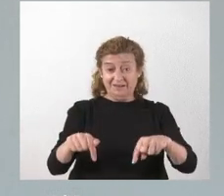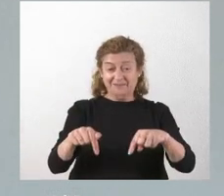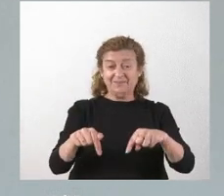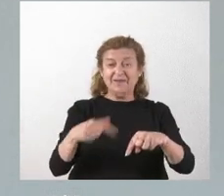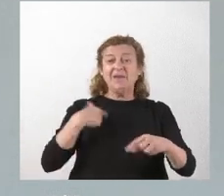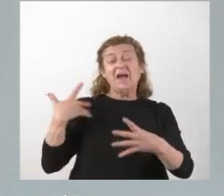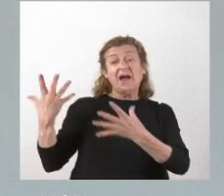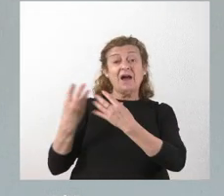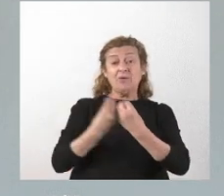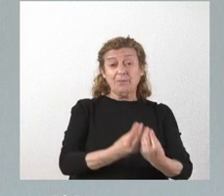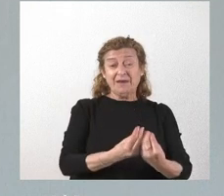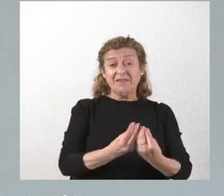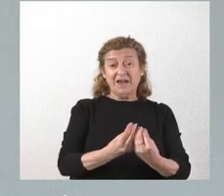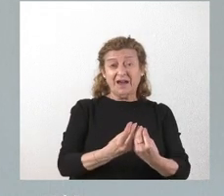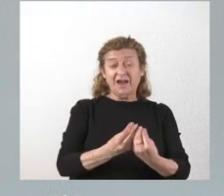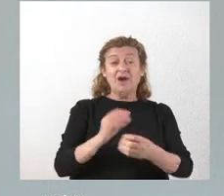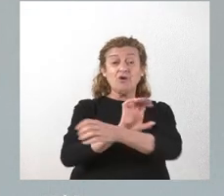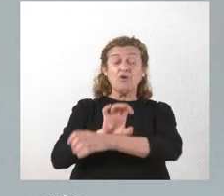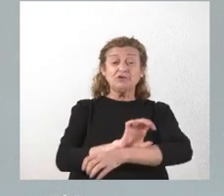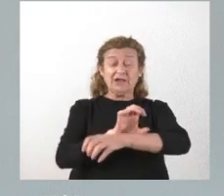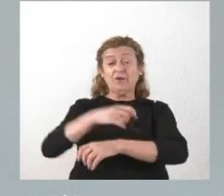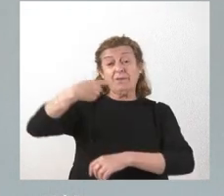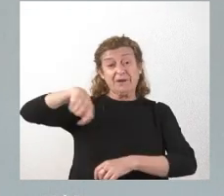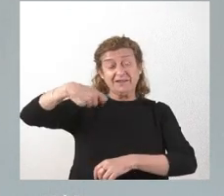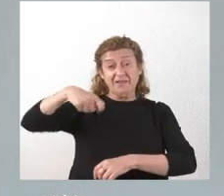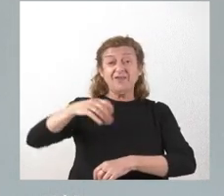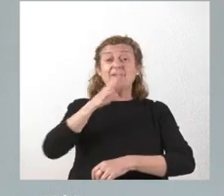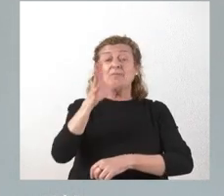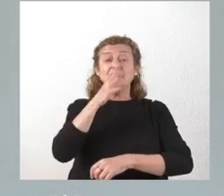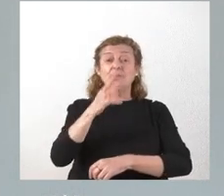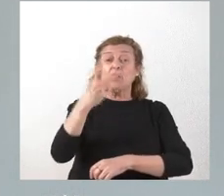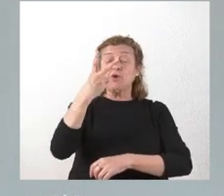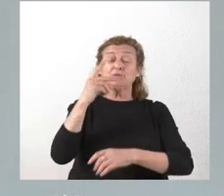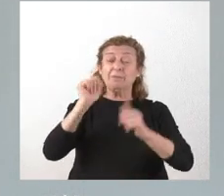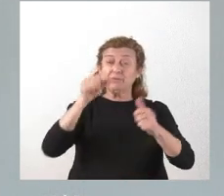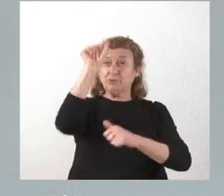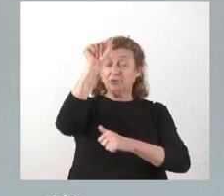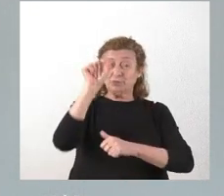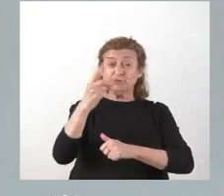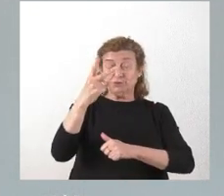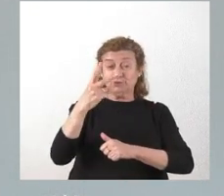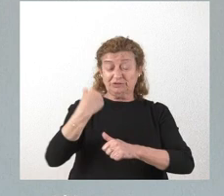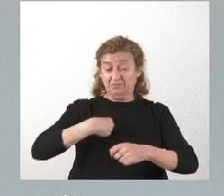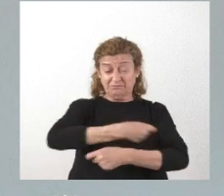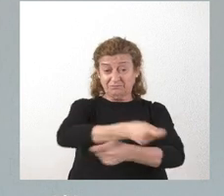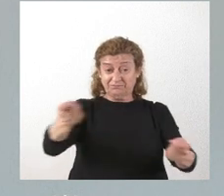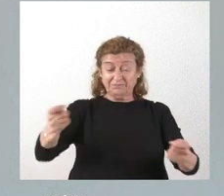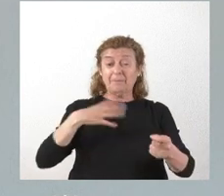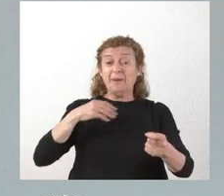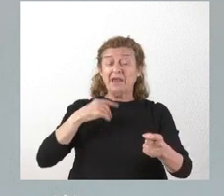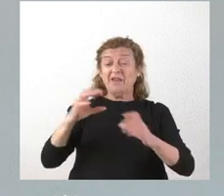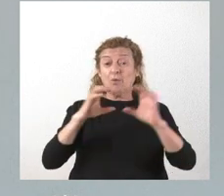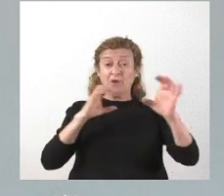Me acompaña el consejero de la Presidencia con motivo de los dos primeros puntos que tienen ustedes en el dosier de